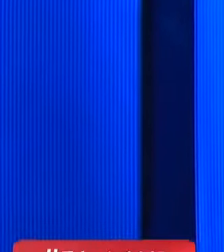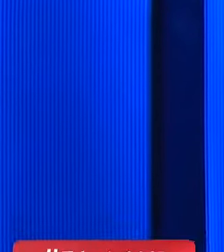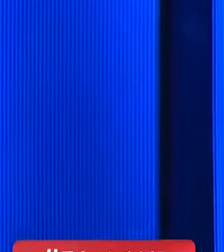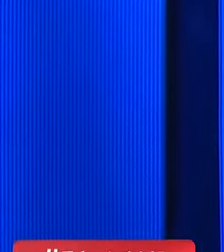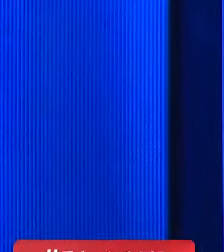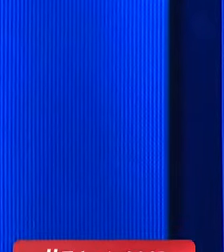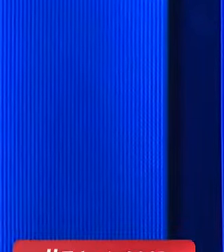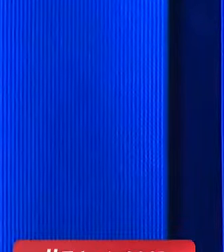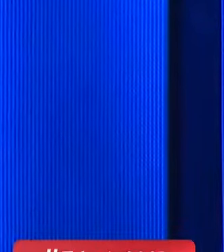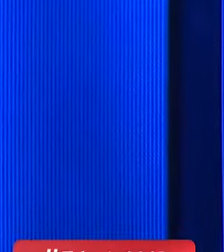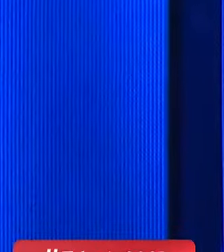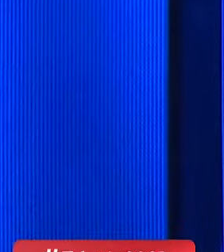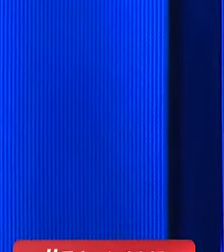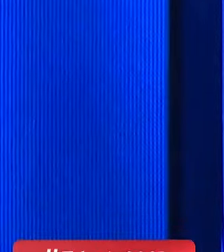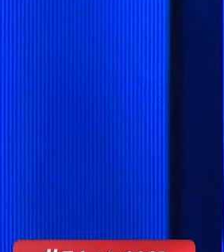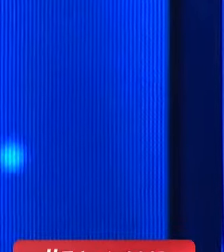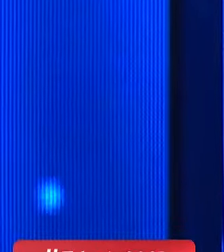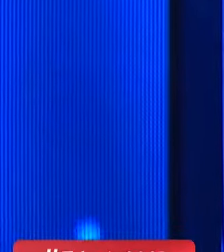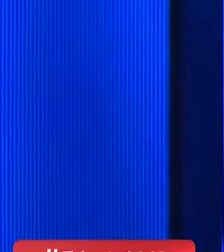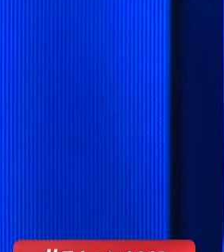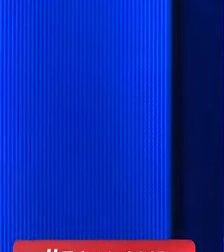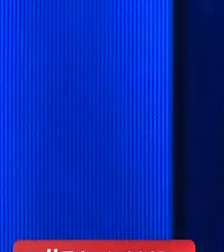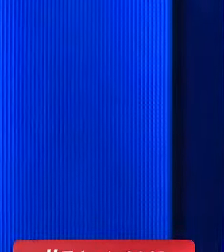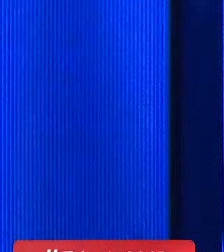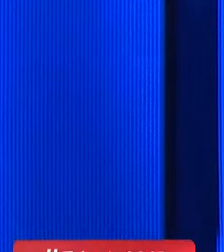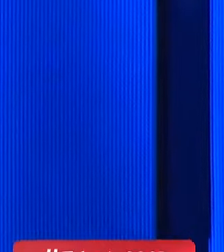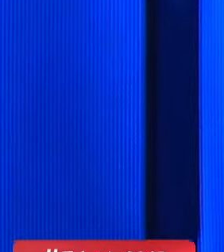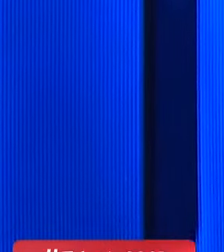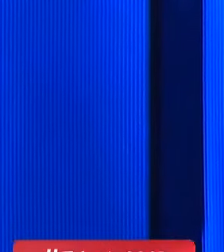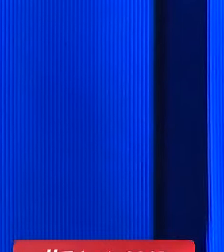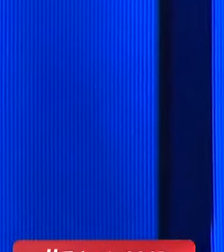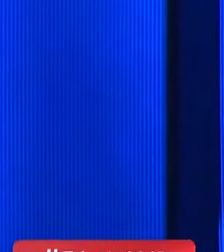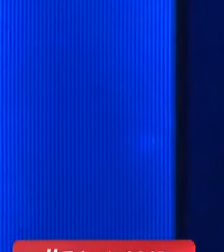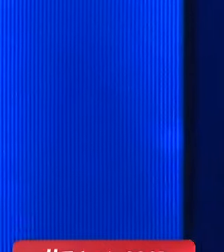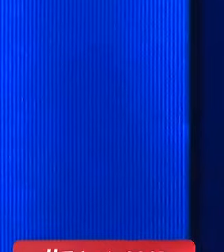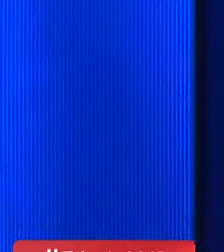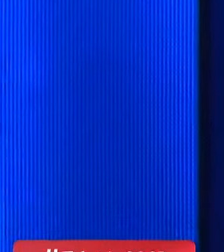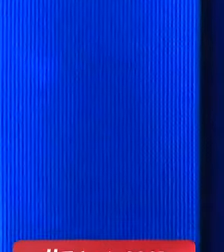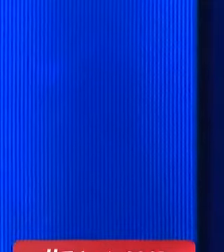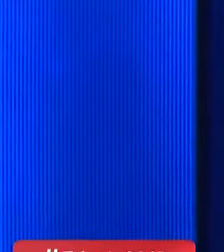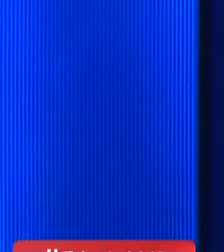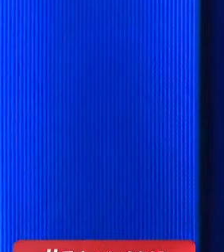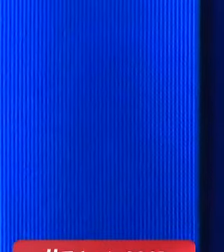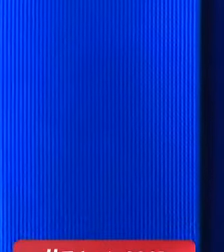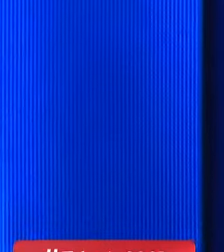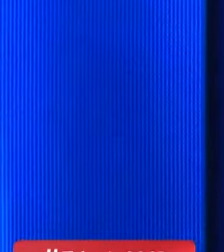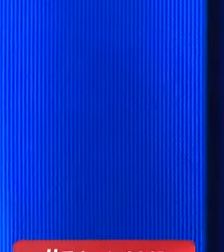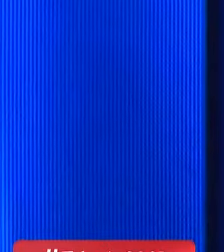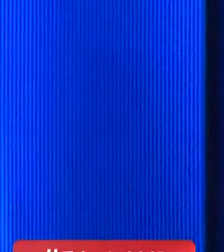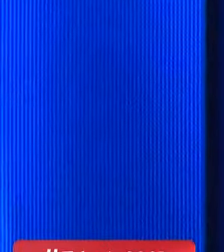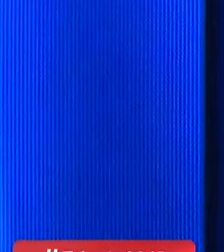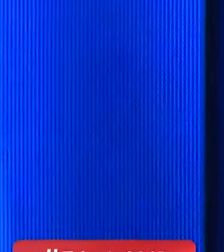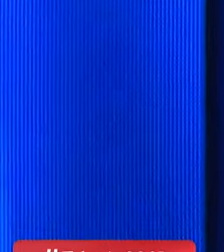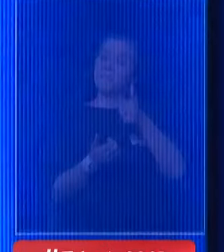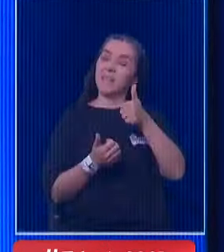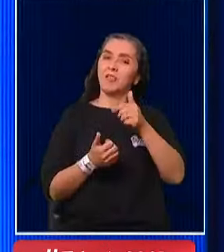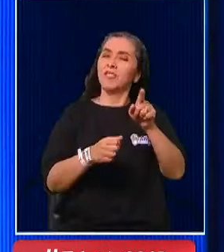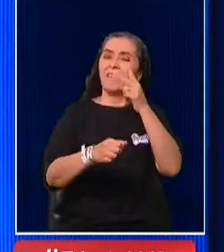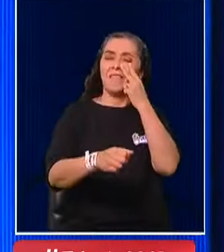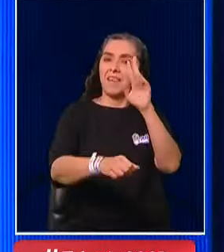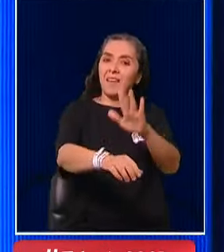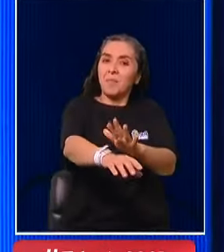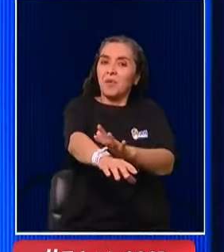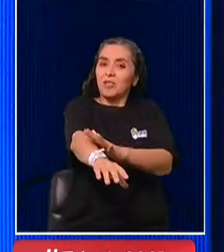aplauso para él y para su señora, Fabiola. ¿Cómo estás, Fabiola? Bien. Te vi muy emocionada con